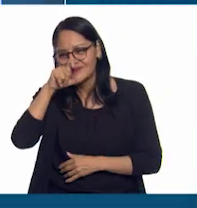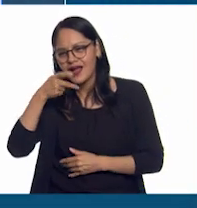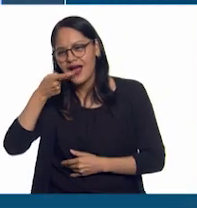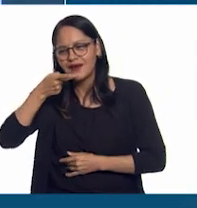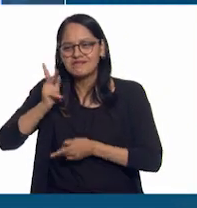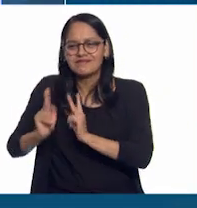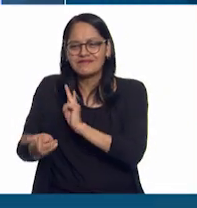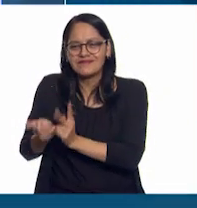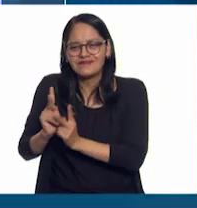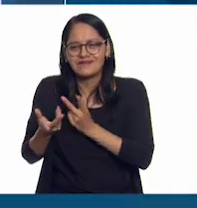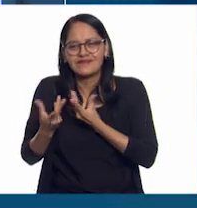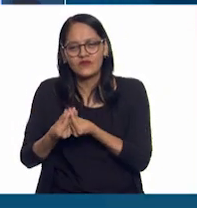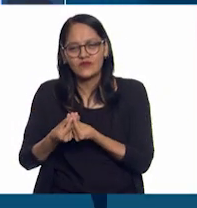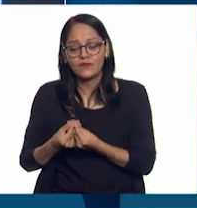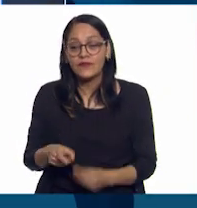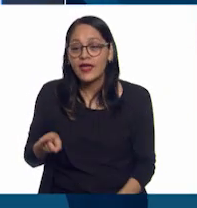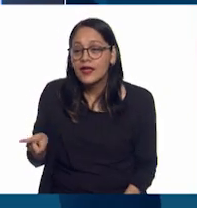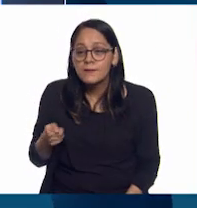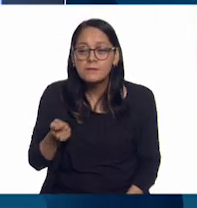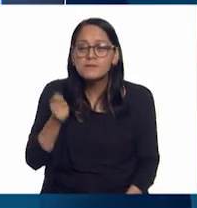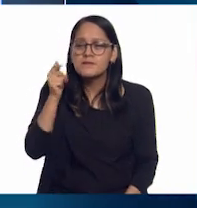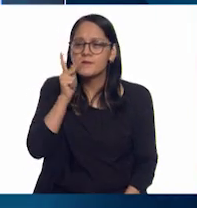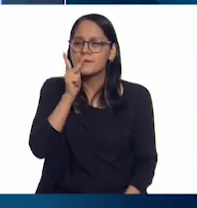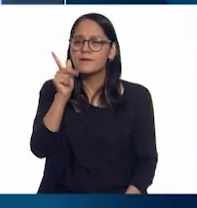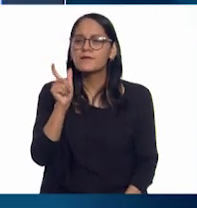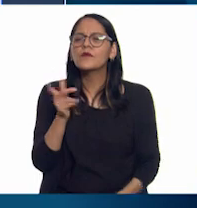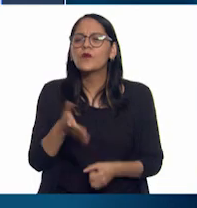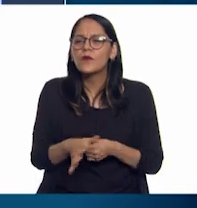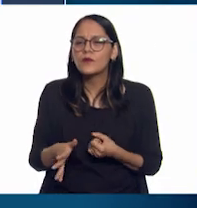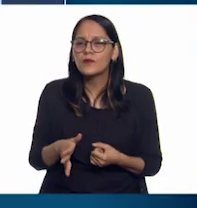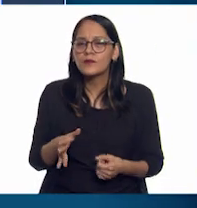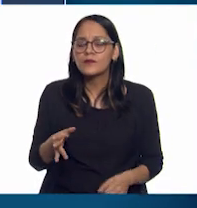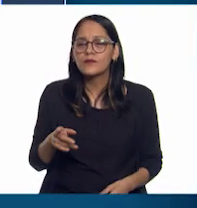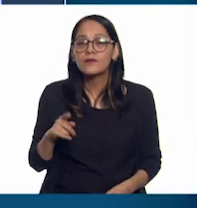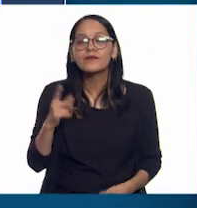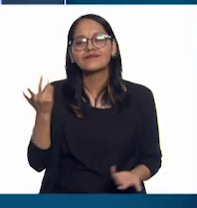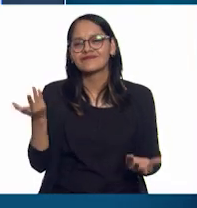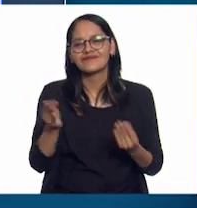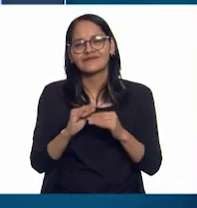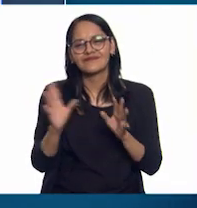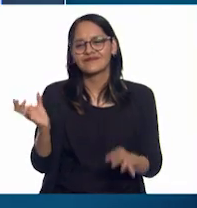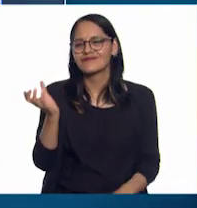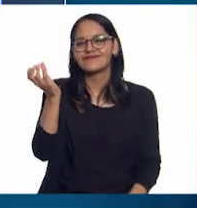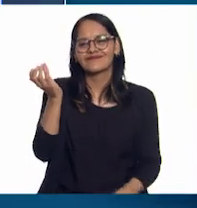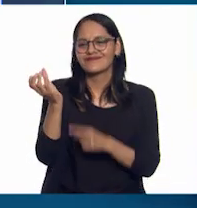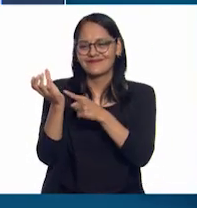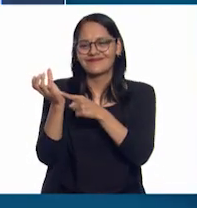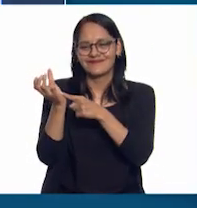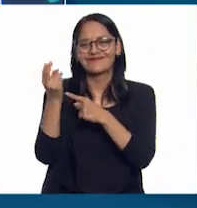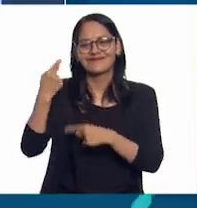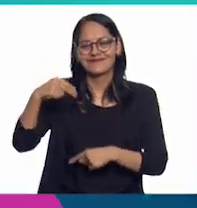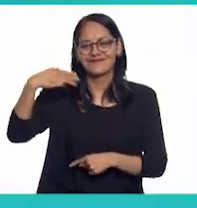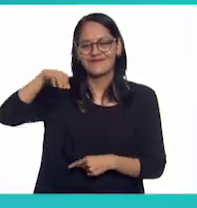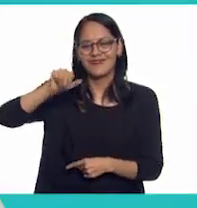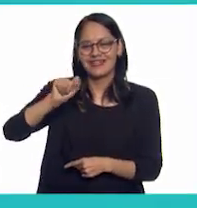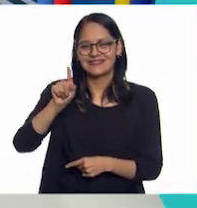¿Cuál fue su primera palabra? ¿Cuál otra? ¡Manzana!